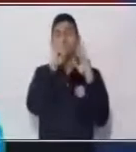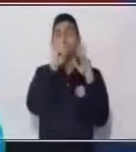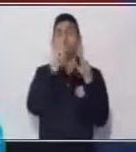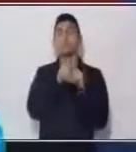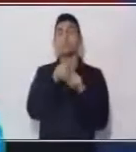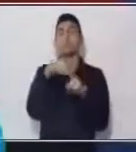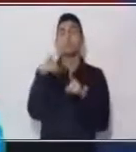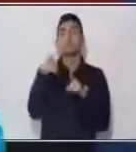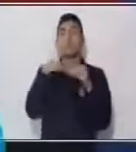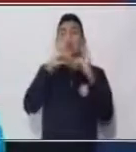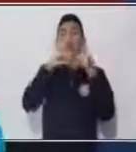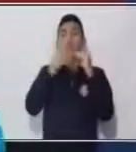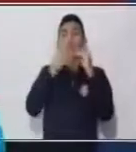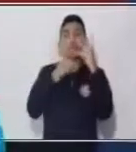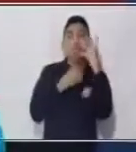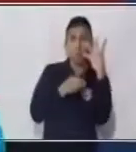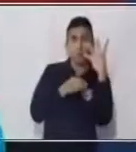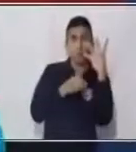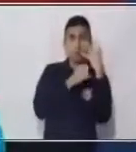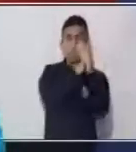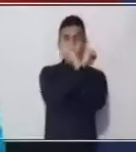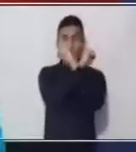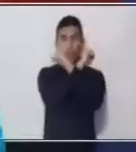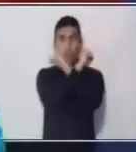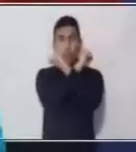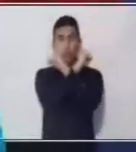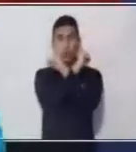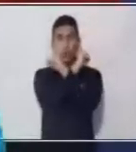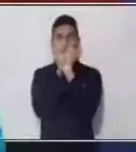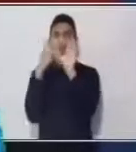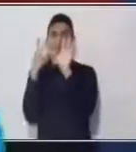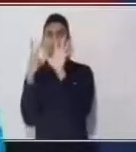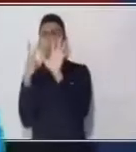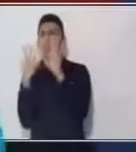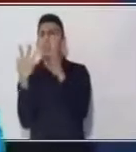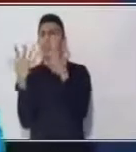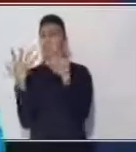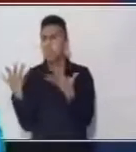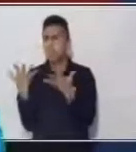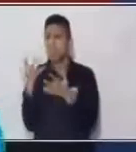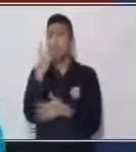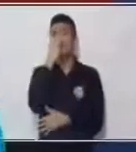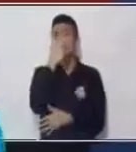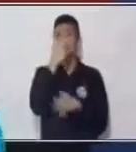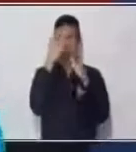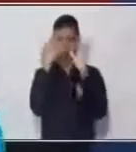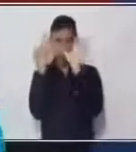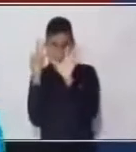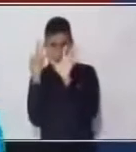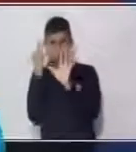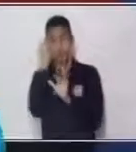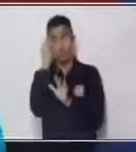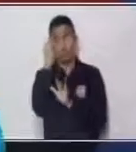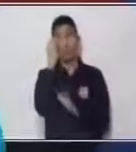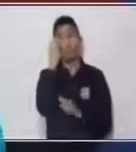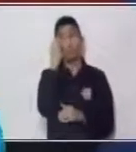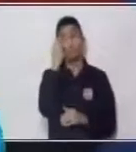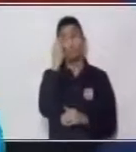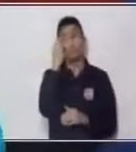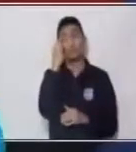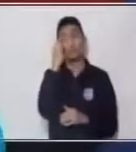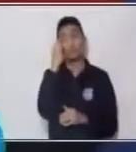dice 4 y aquí 7. 4 por 7, 28. Vamos de nuevo.